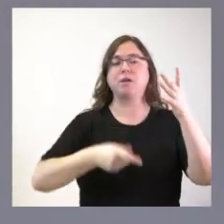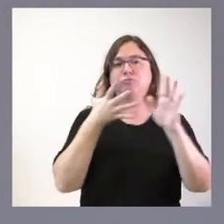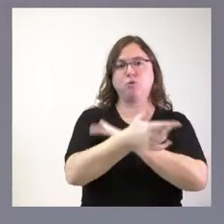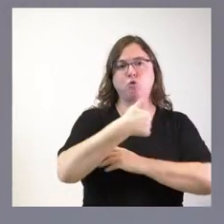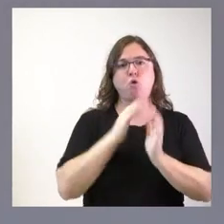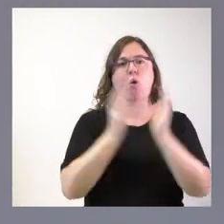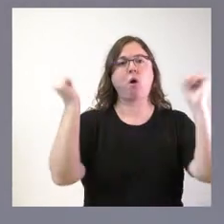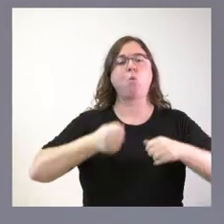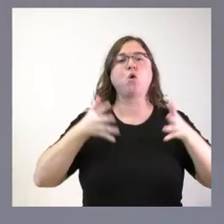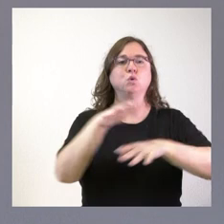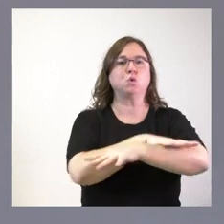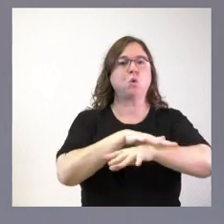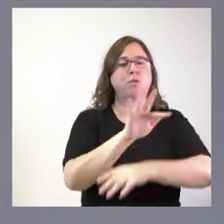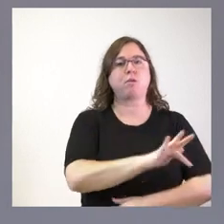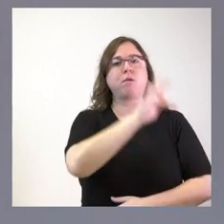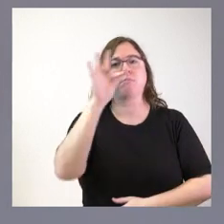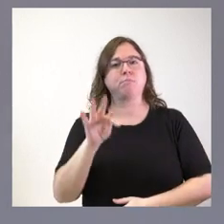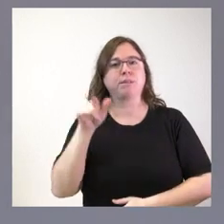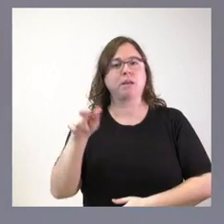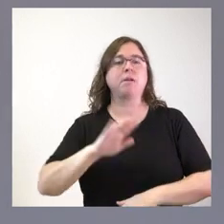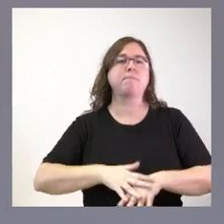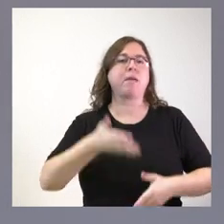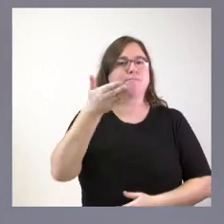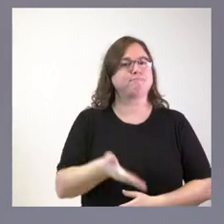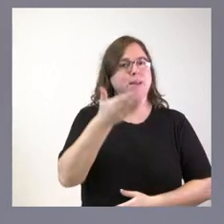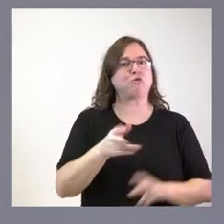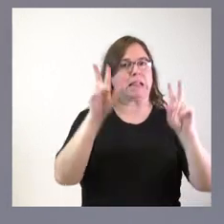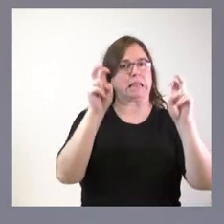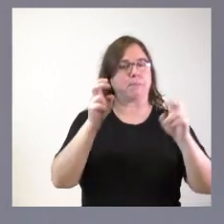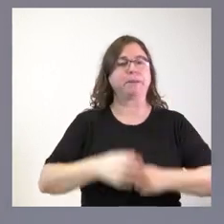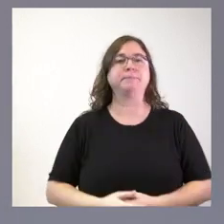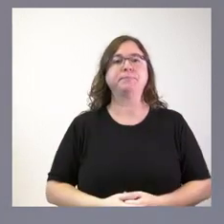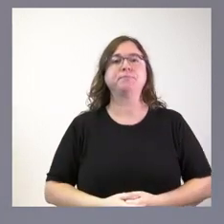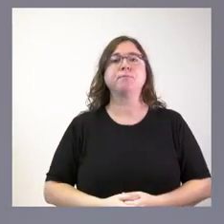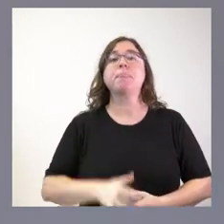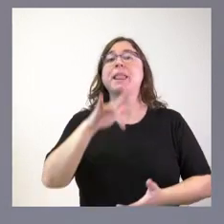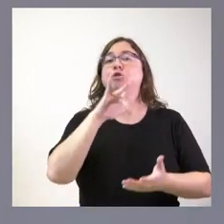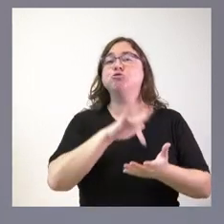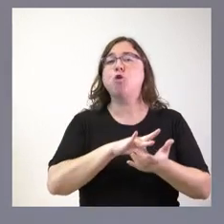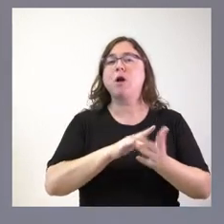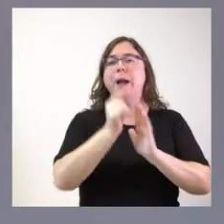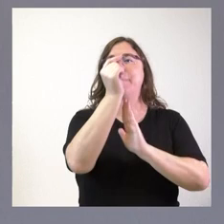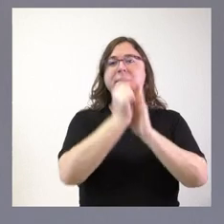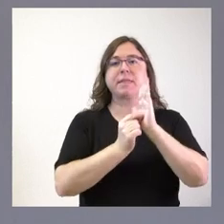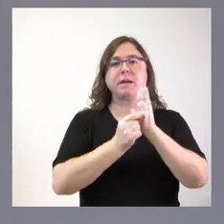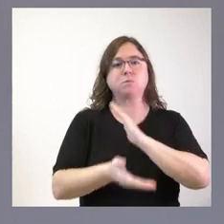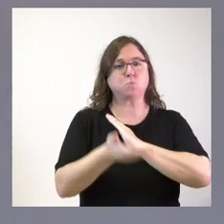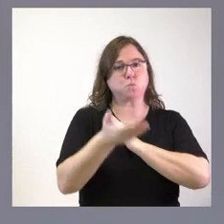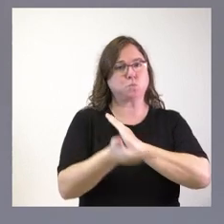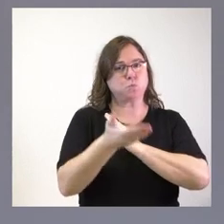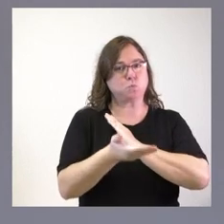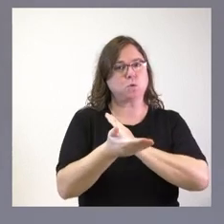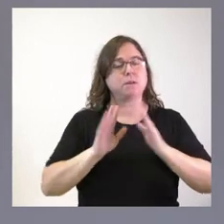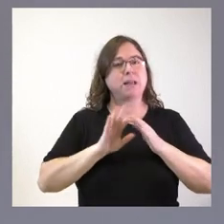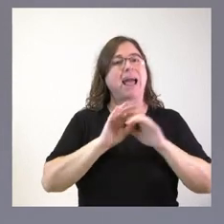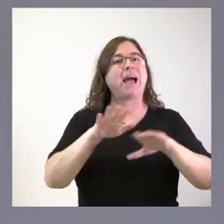y le cedo la palabra a él para este importante asunto. Hay un conjunto de medidas muy relevantes en el ámbito